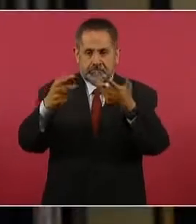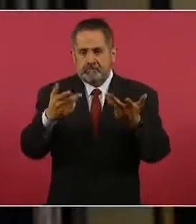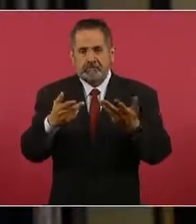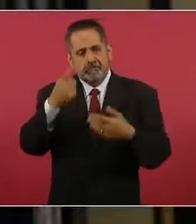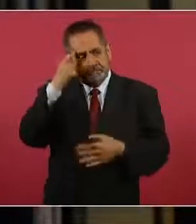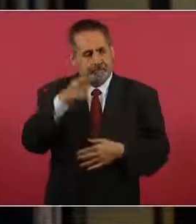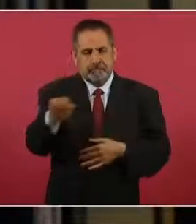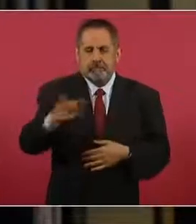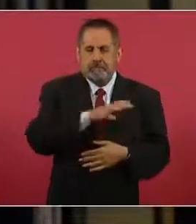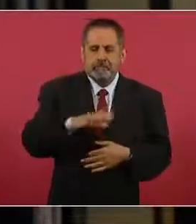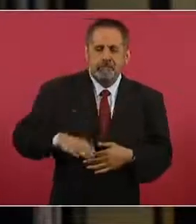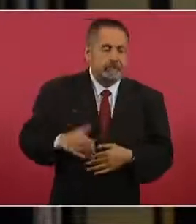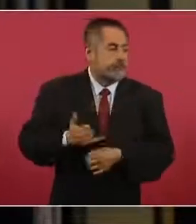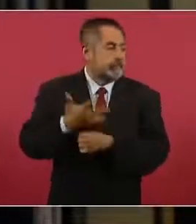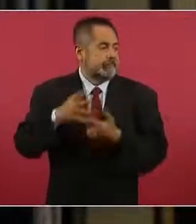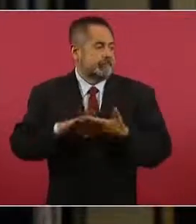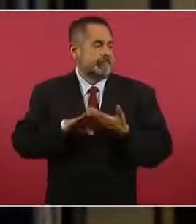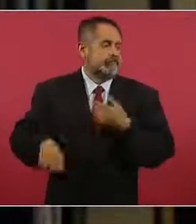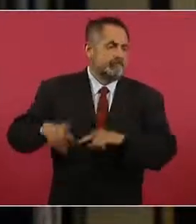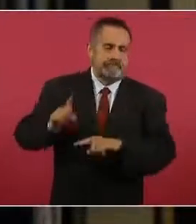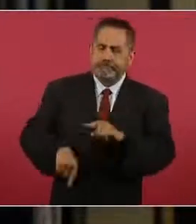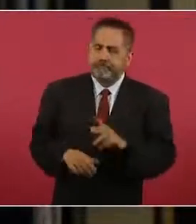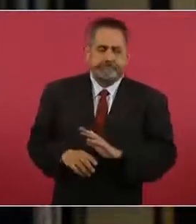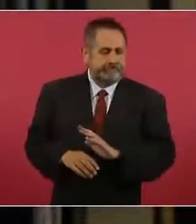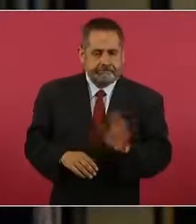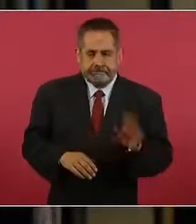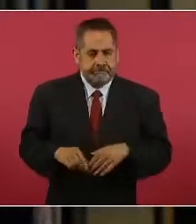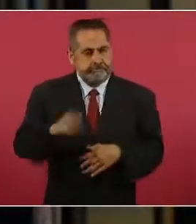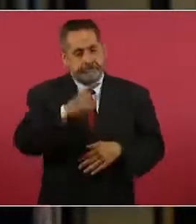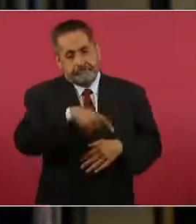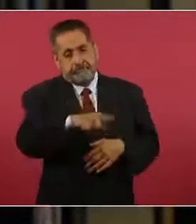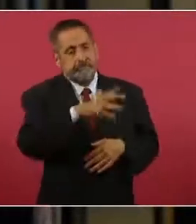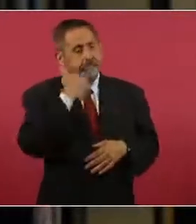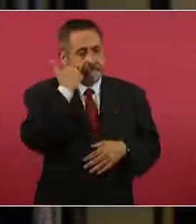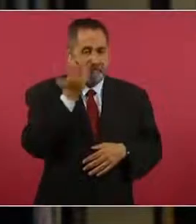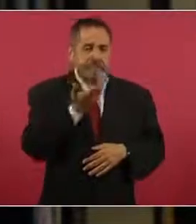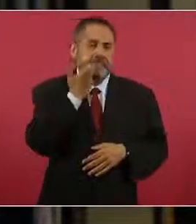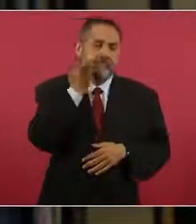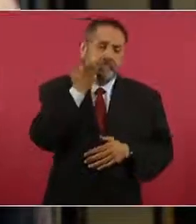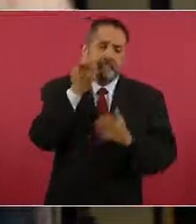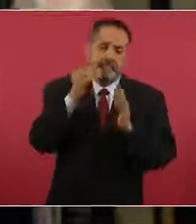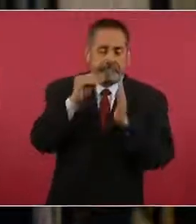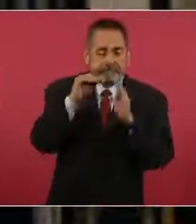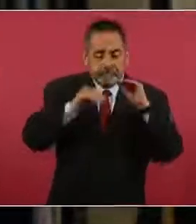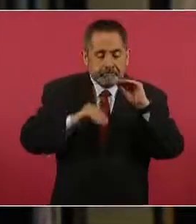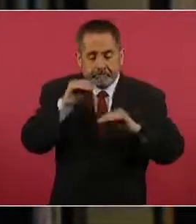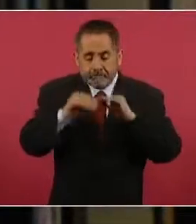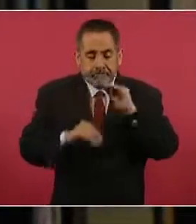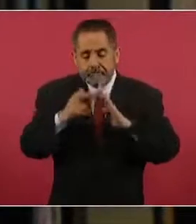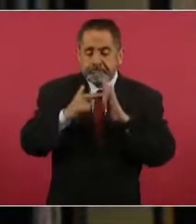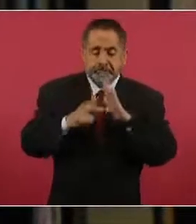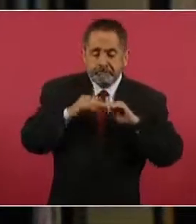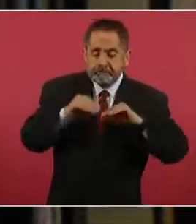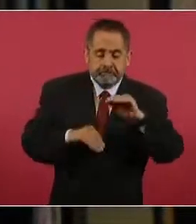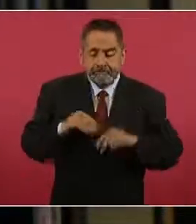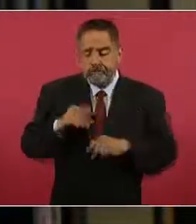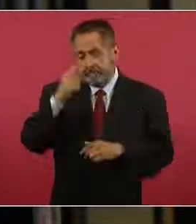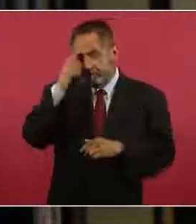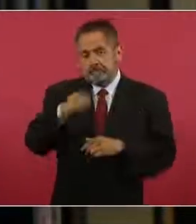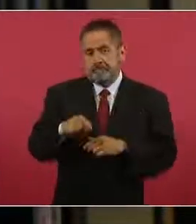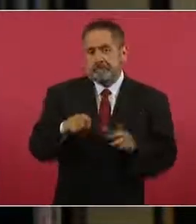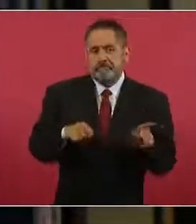que les resulte incómodo. Es decir, presidente, ellos quieren acomodar las reglas de tal manera que lo que no pueden